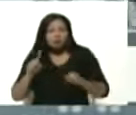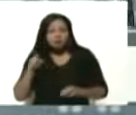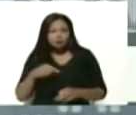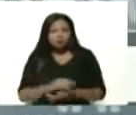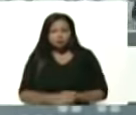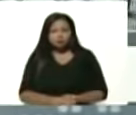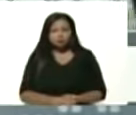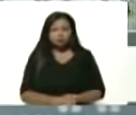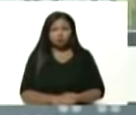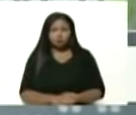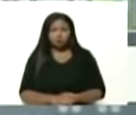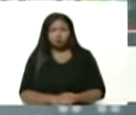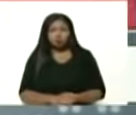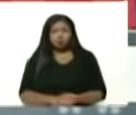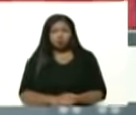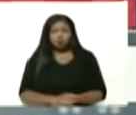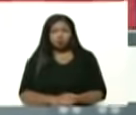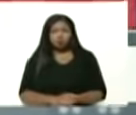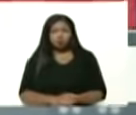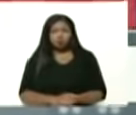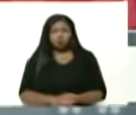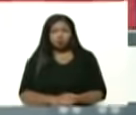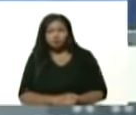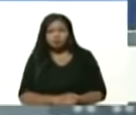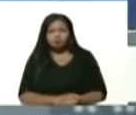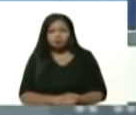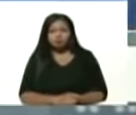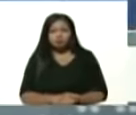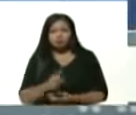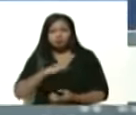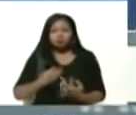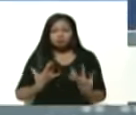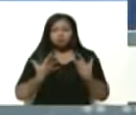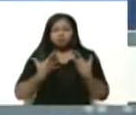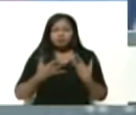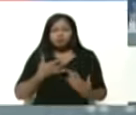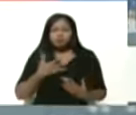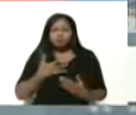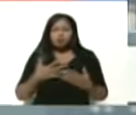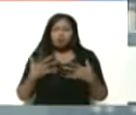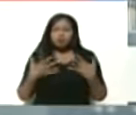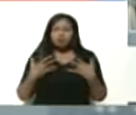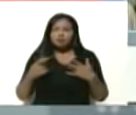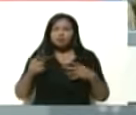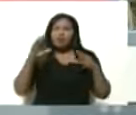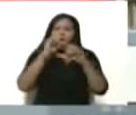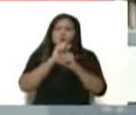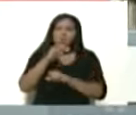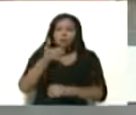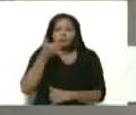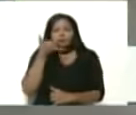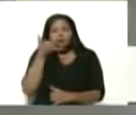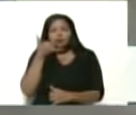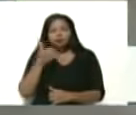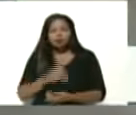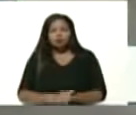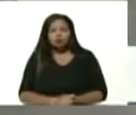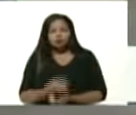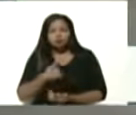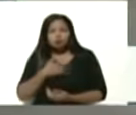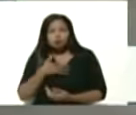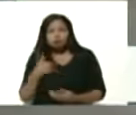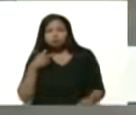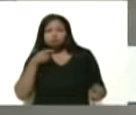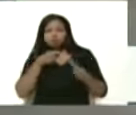quiero compartir con usted presidencia que nos inspira. Le decía anoche a usted por teléfono nosotros hemos